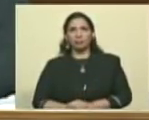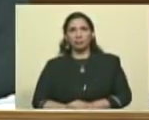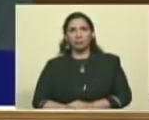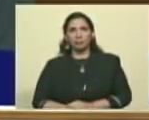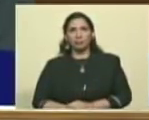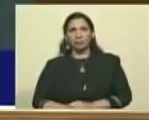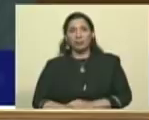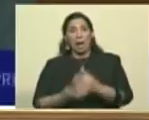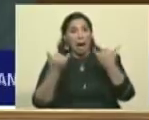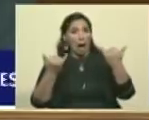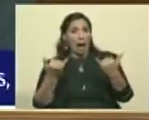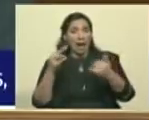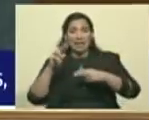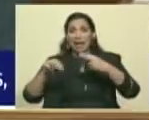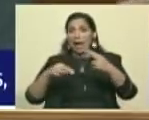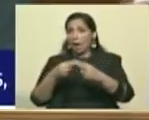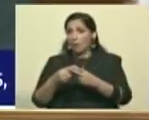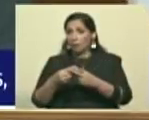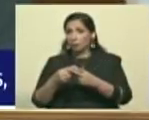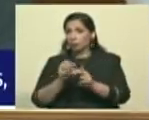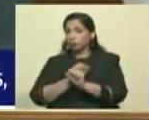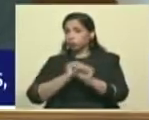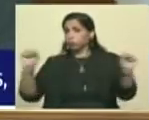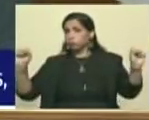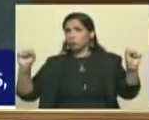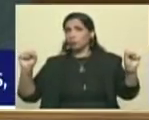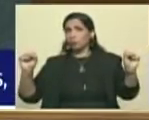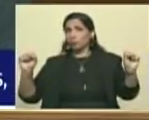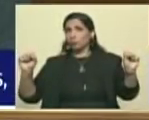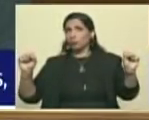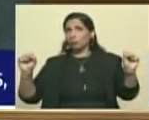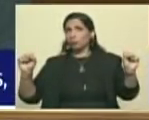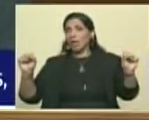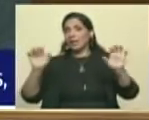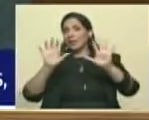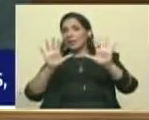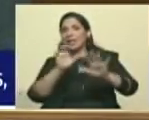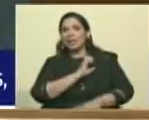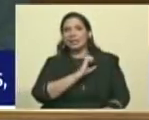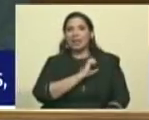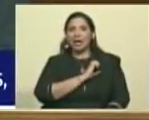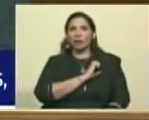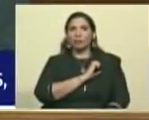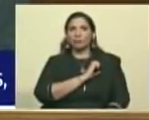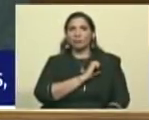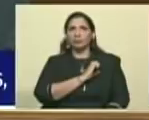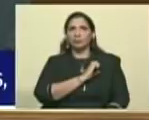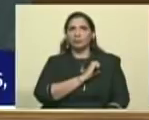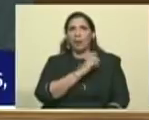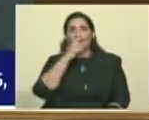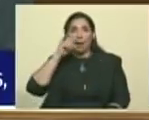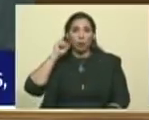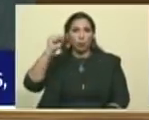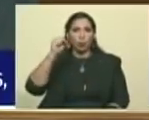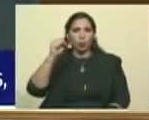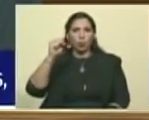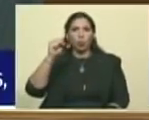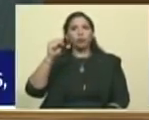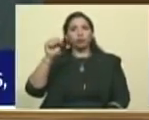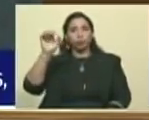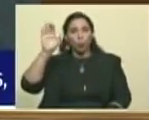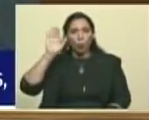Ahora, nada ni nadie va a impedir que el 10 de enero, Nicolás Maduro sea juramentado por nuestro pueblo,